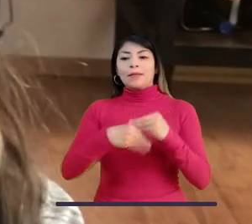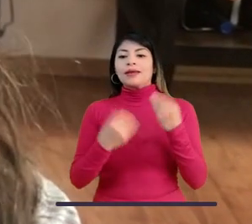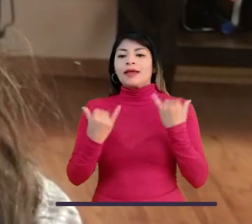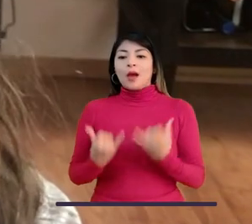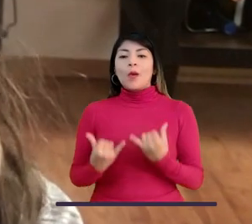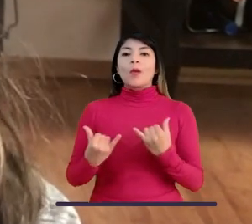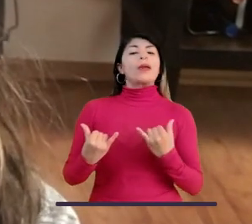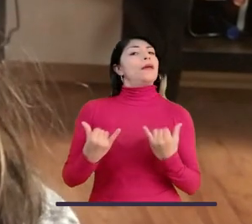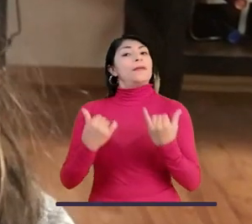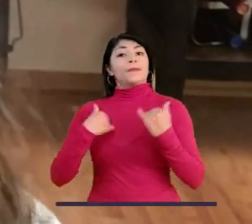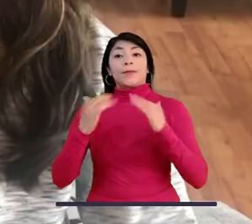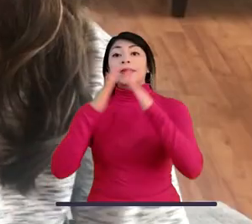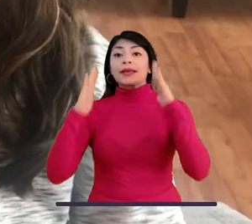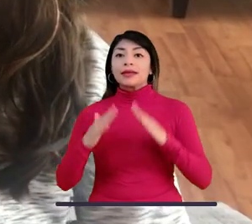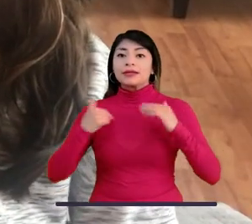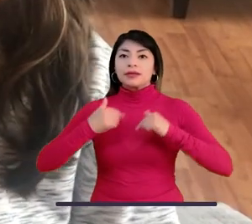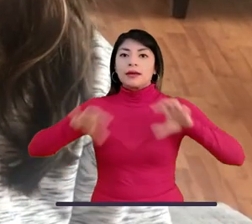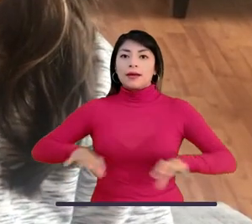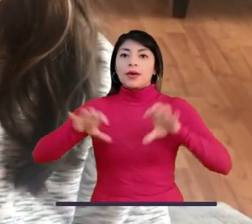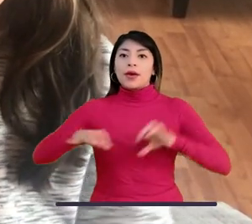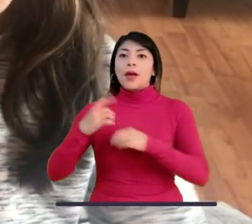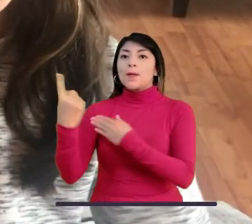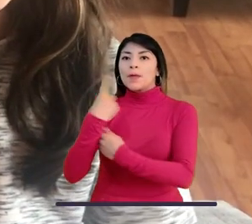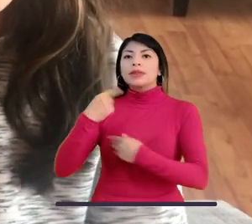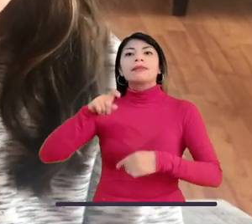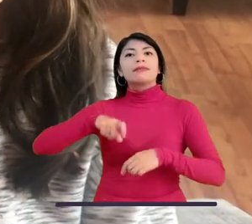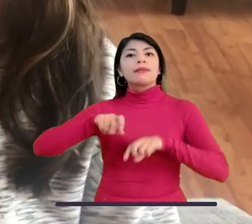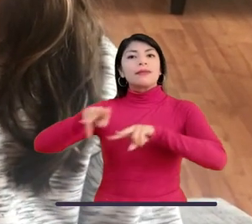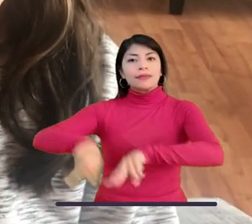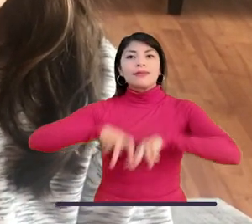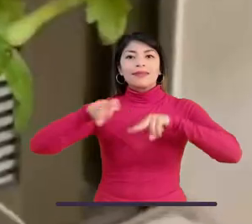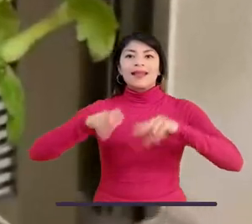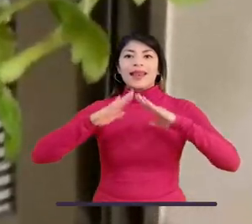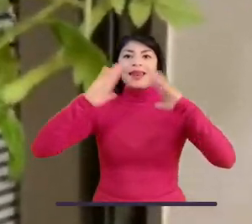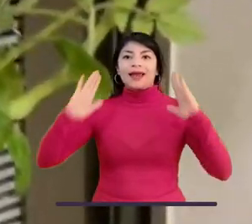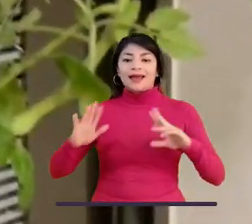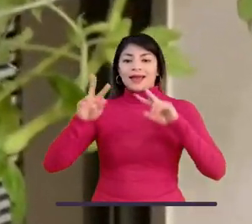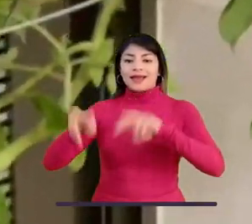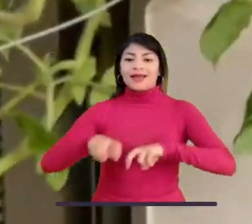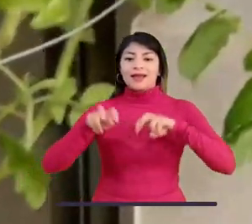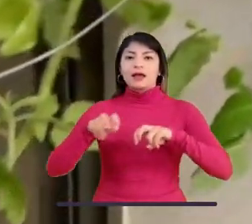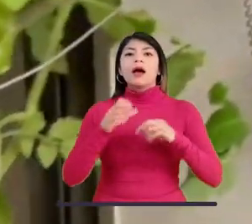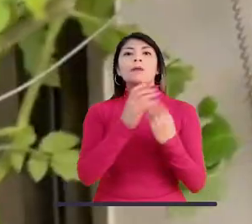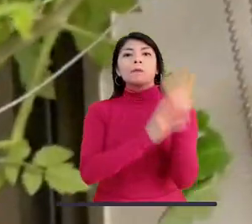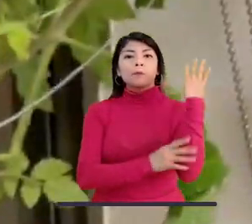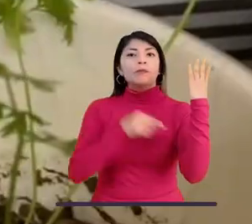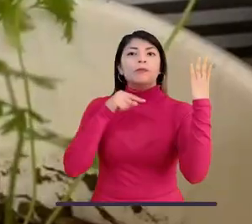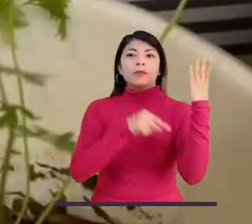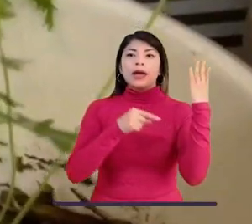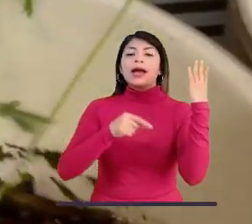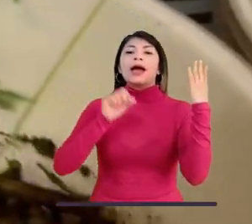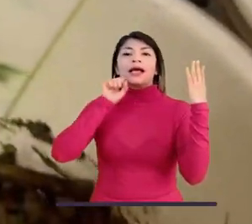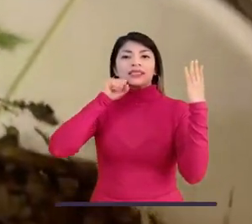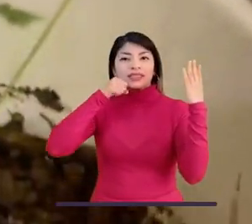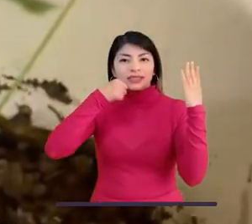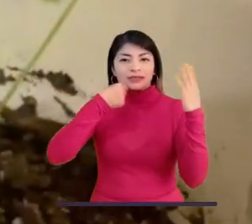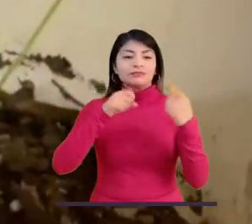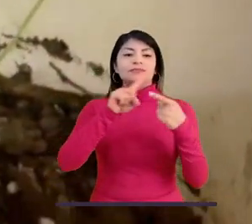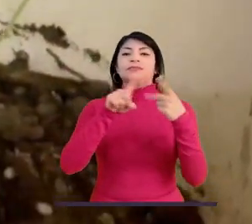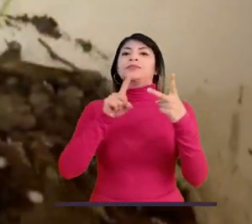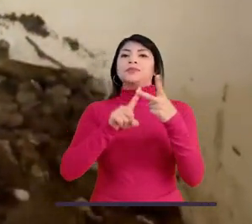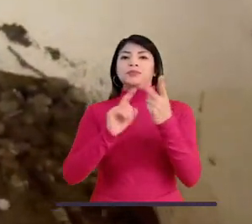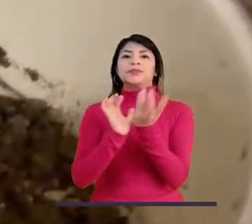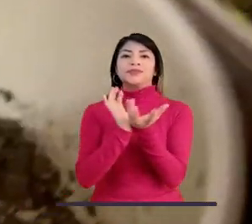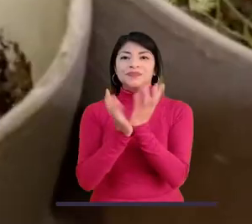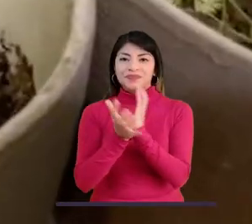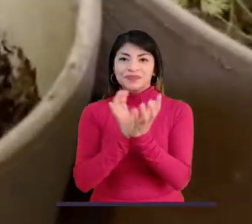como estamos estudiando en casa. Nos mandaron cosas para hacer un huerto urbano. Yo planté zanahoria,